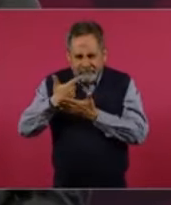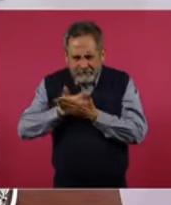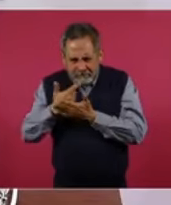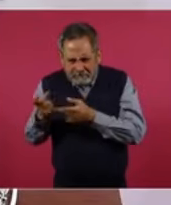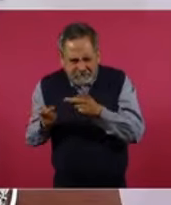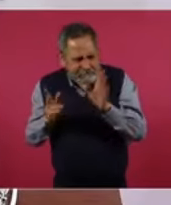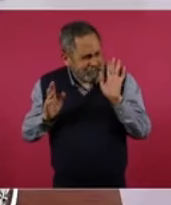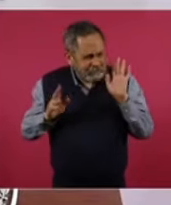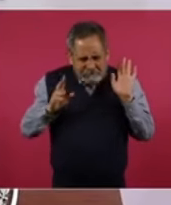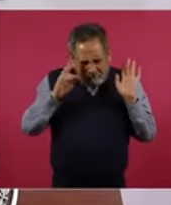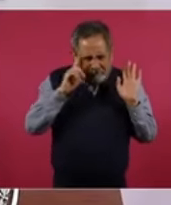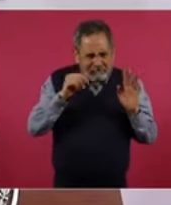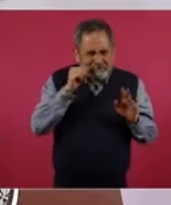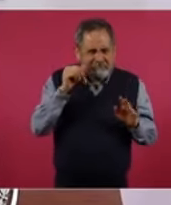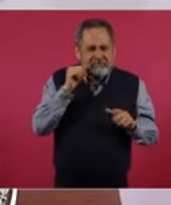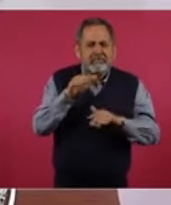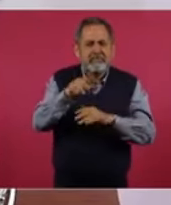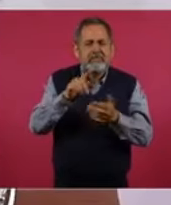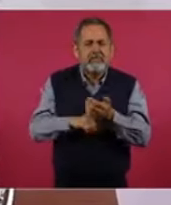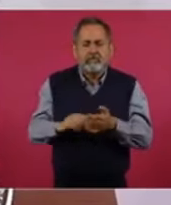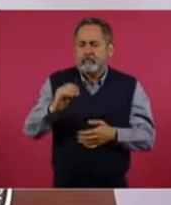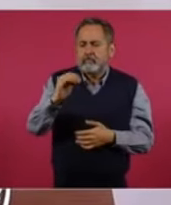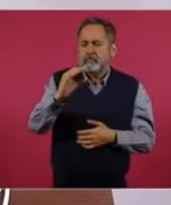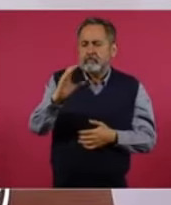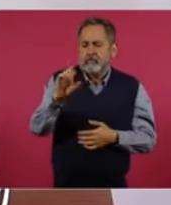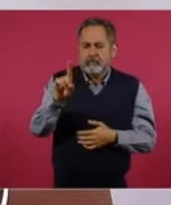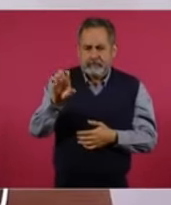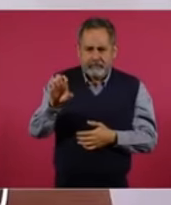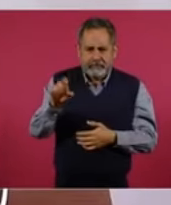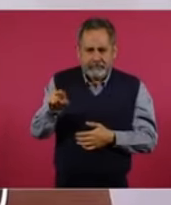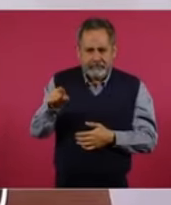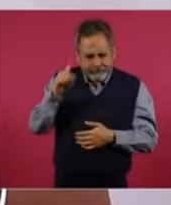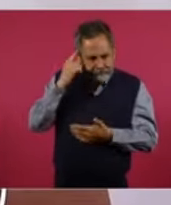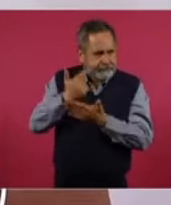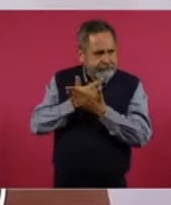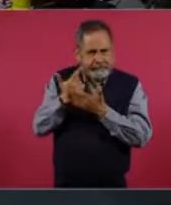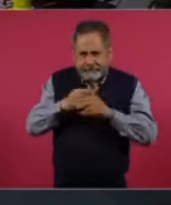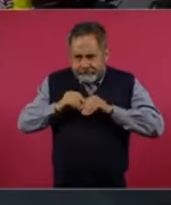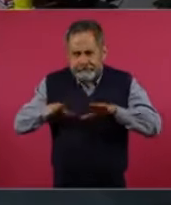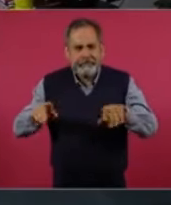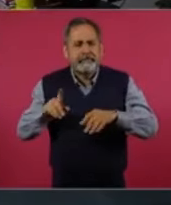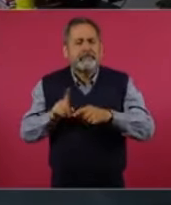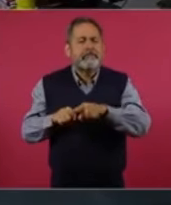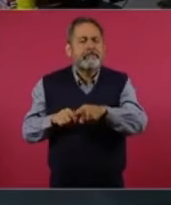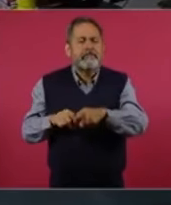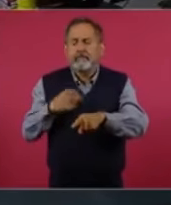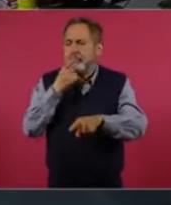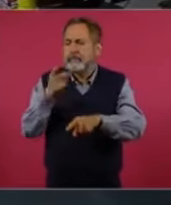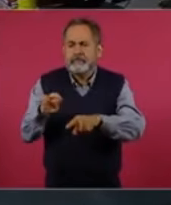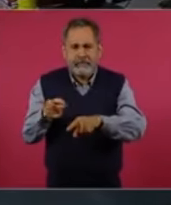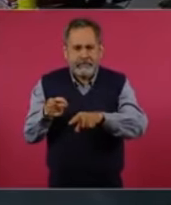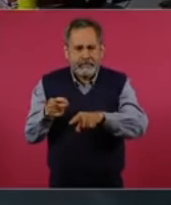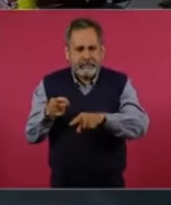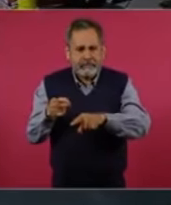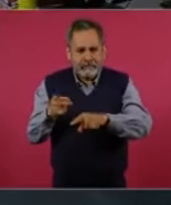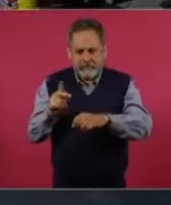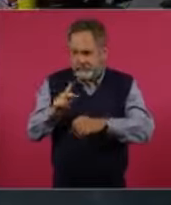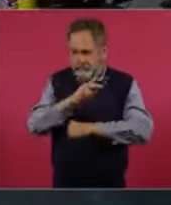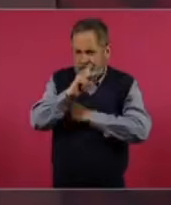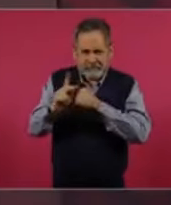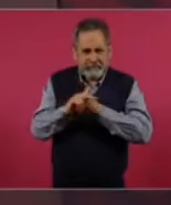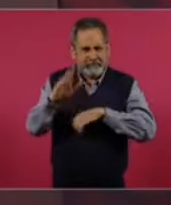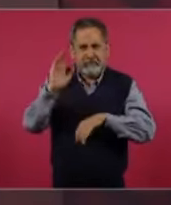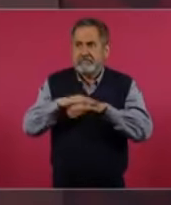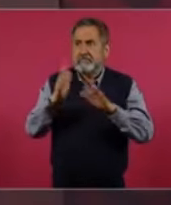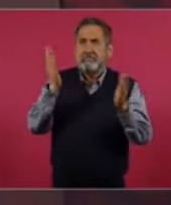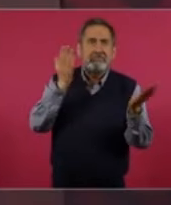de la OCDE, que son los países con más